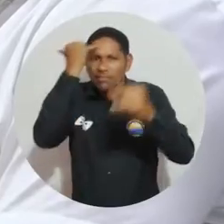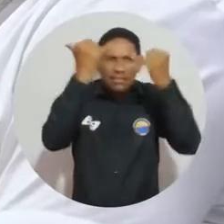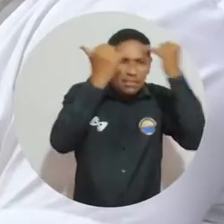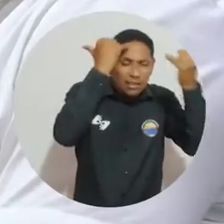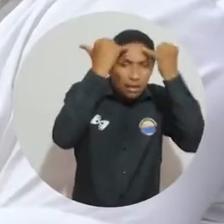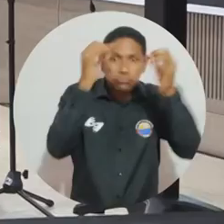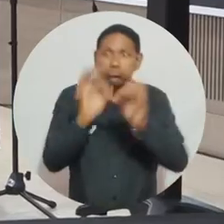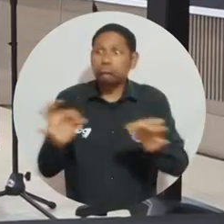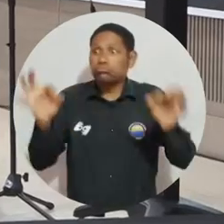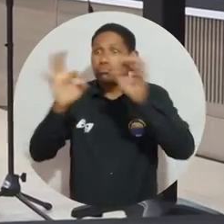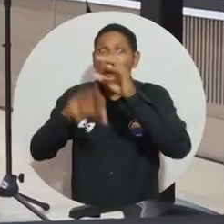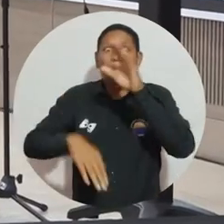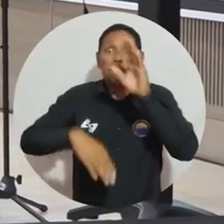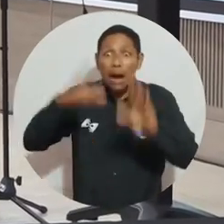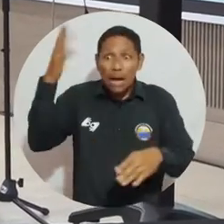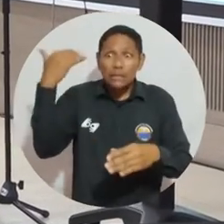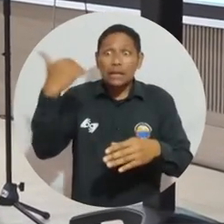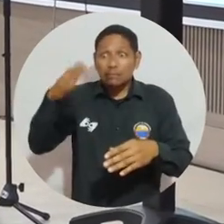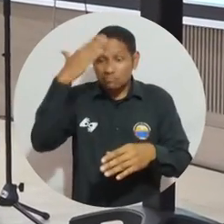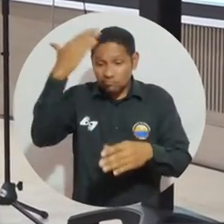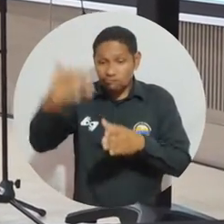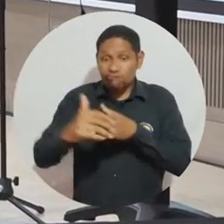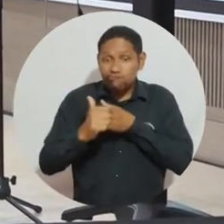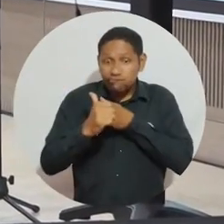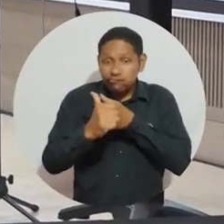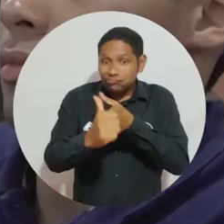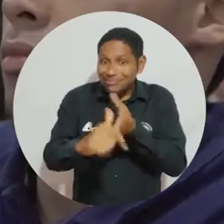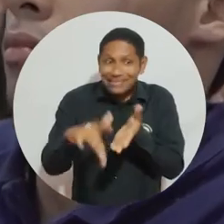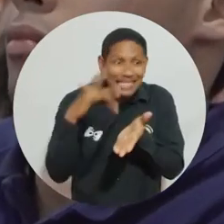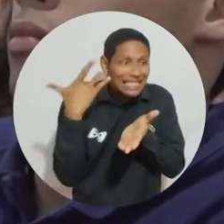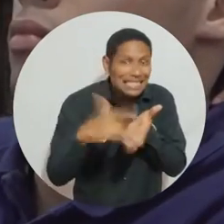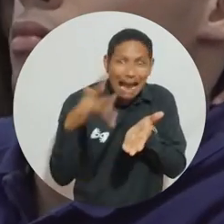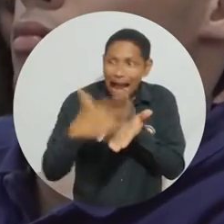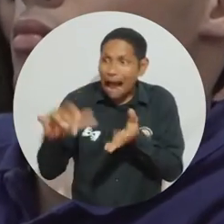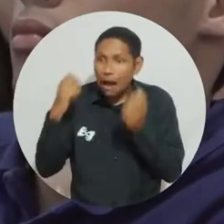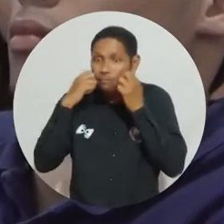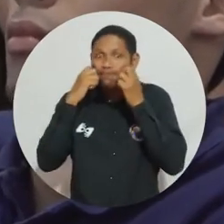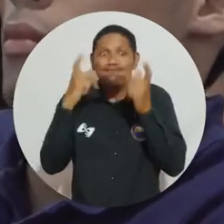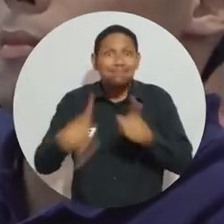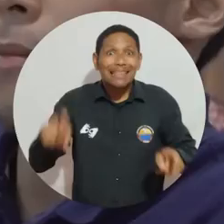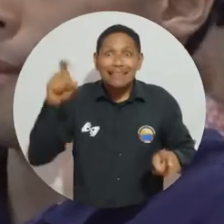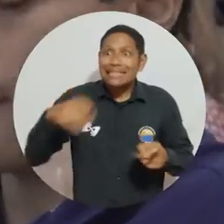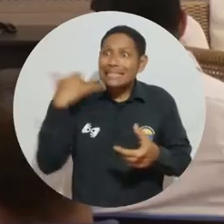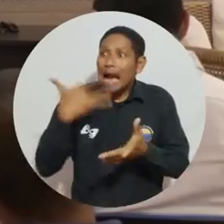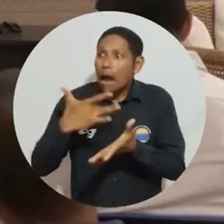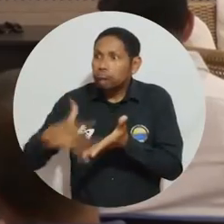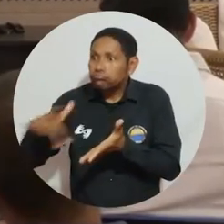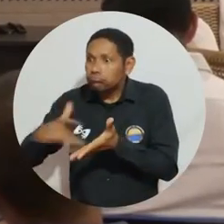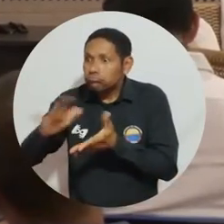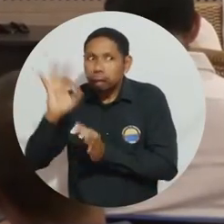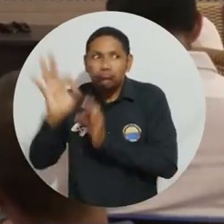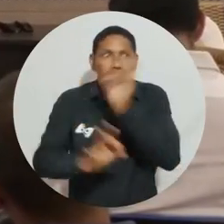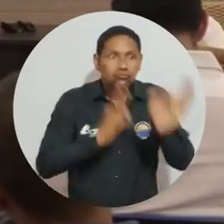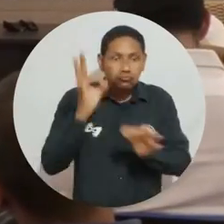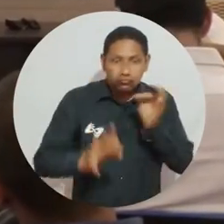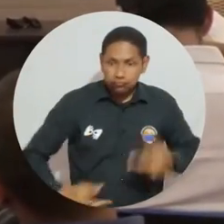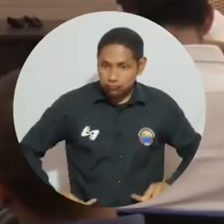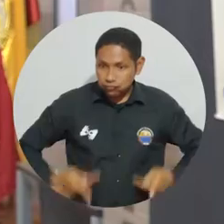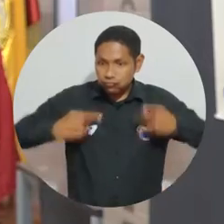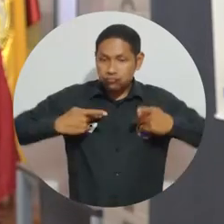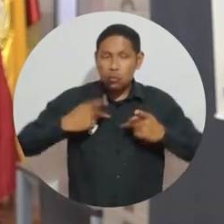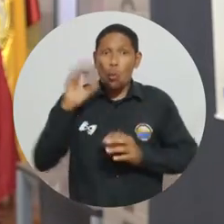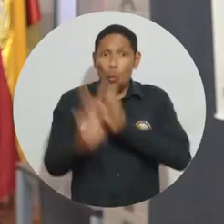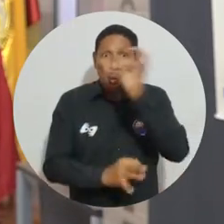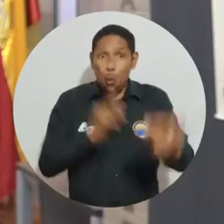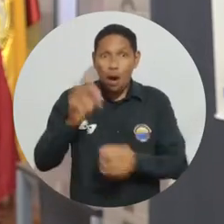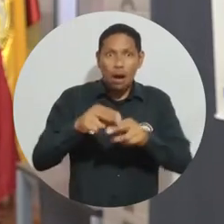ponen y imponen una ruta de acción inmediata de la humanidad en términos de defensa de la vida